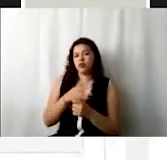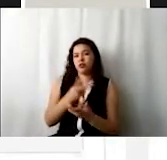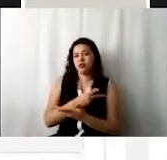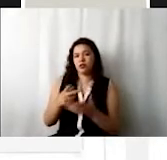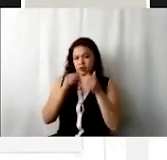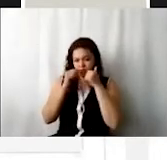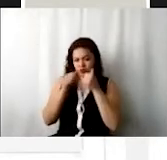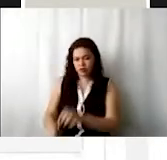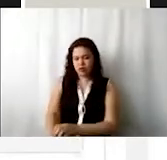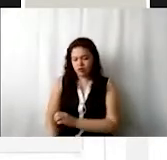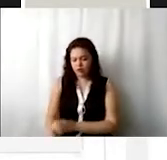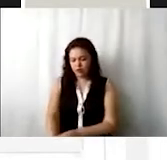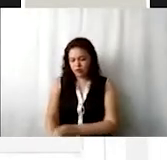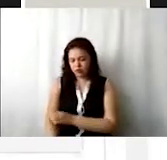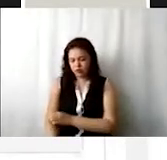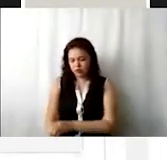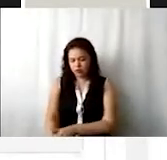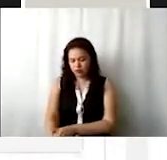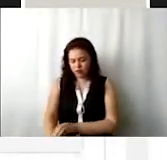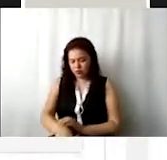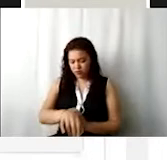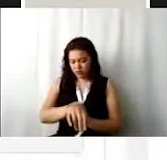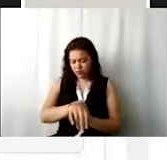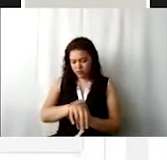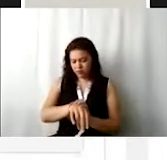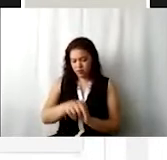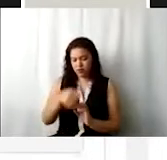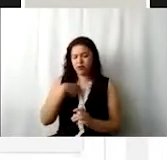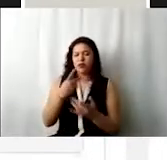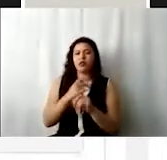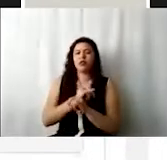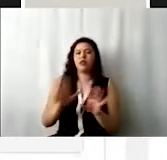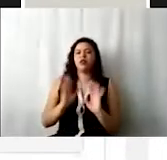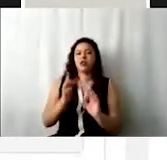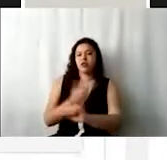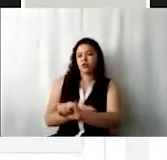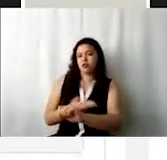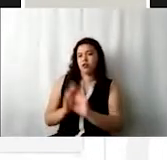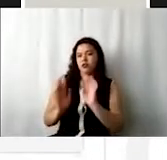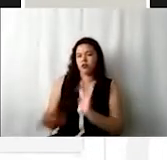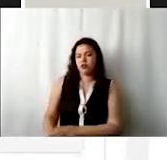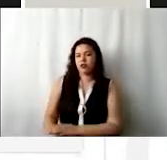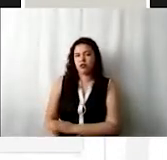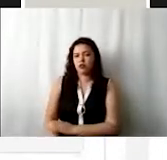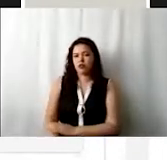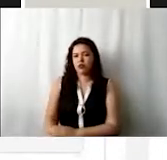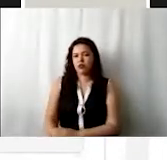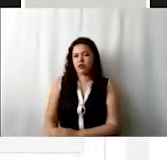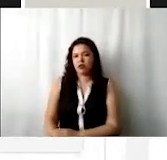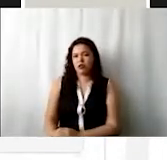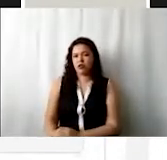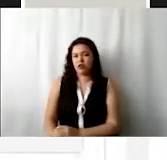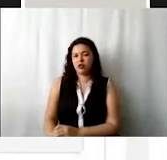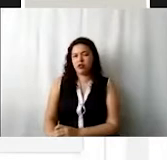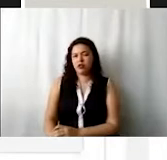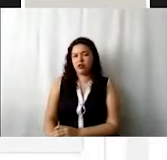Yo aquí ya hice una información, registré una información, pero es importante comentarles que cuando